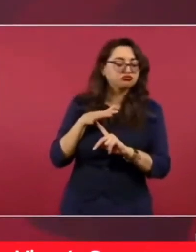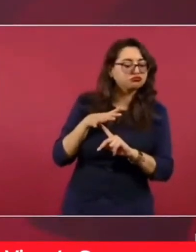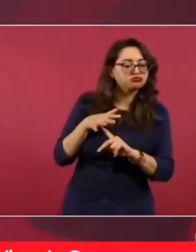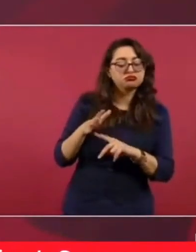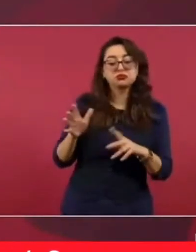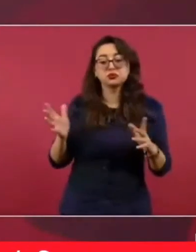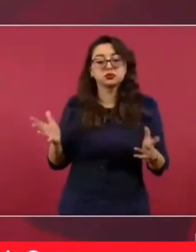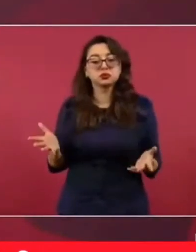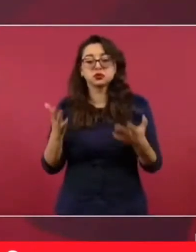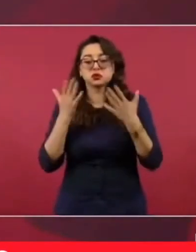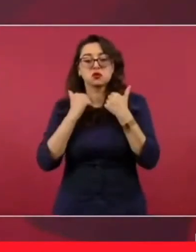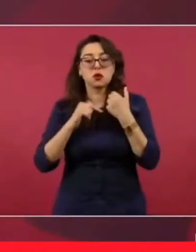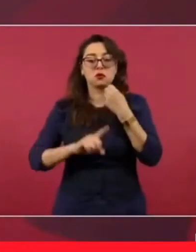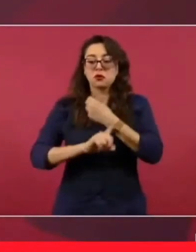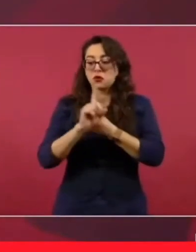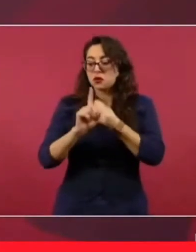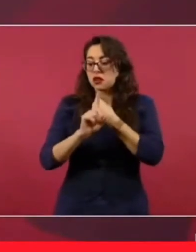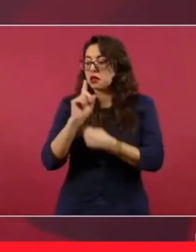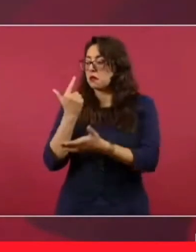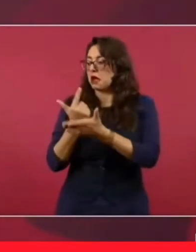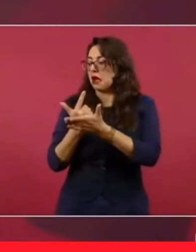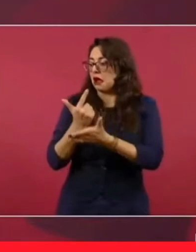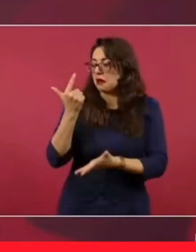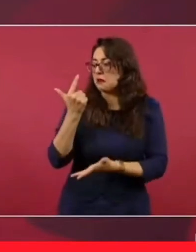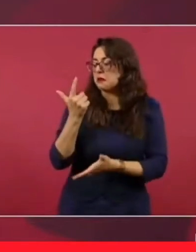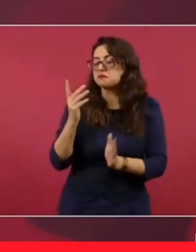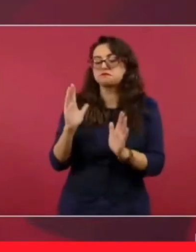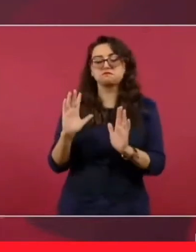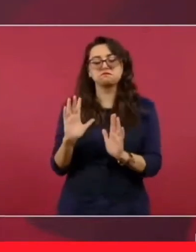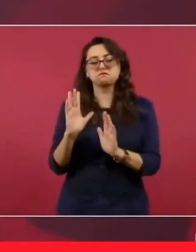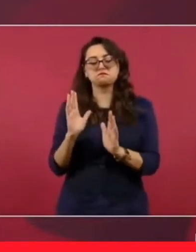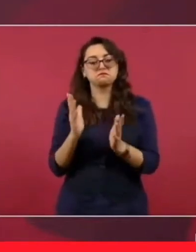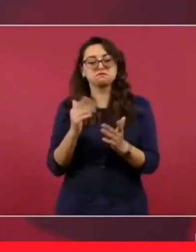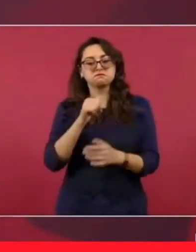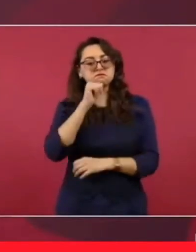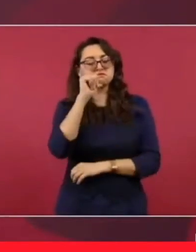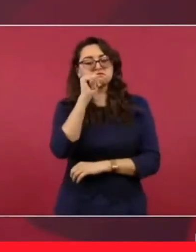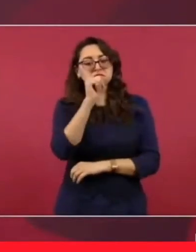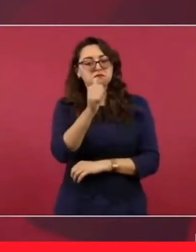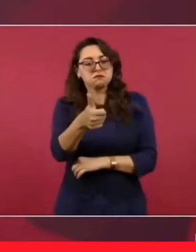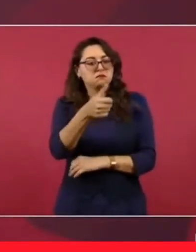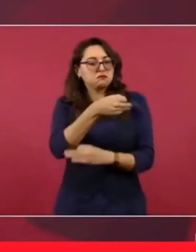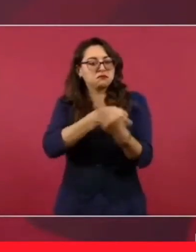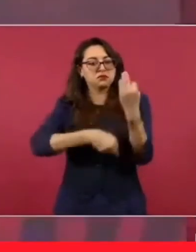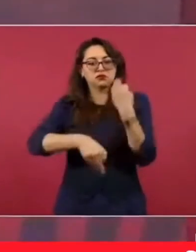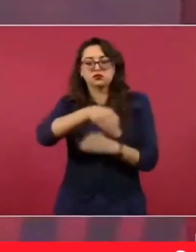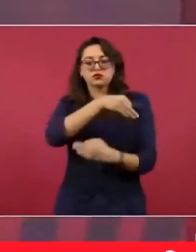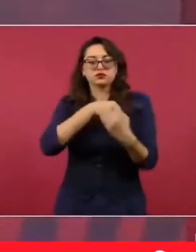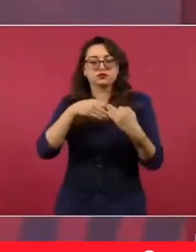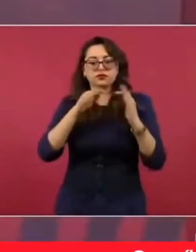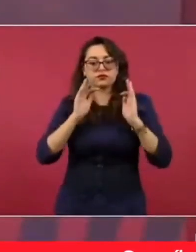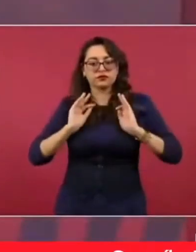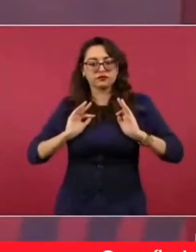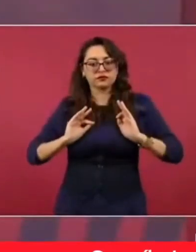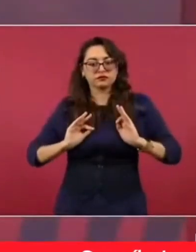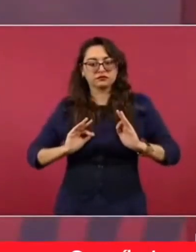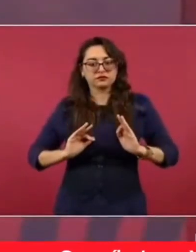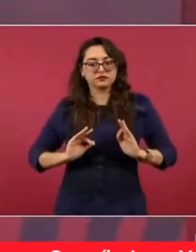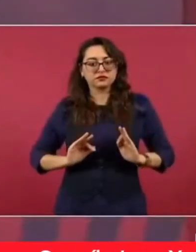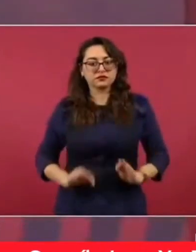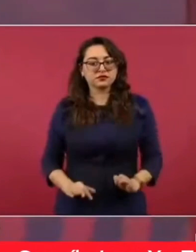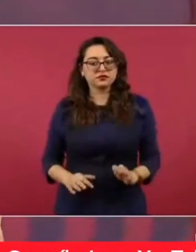hubo problemas en lo migratorio y también hay afortunadamente